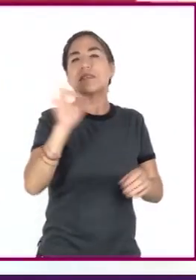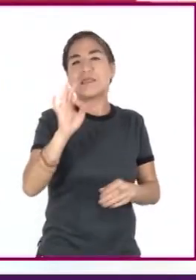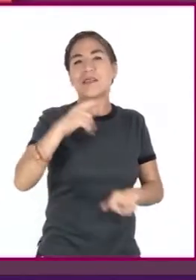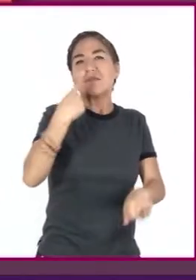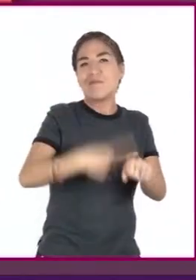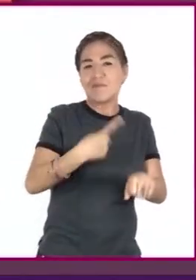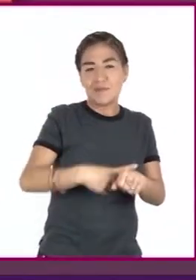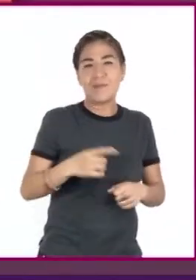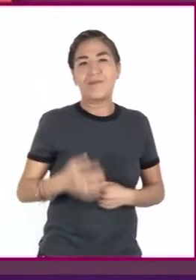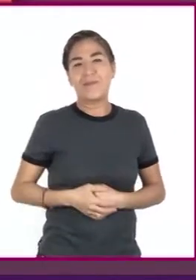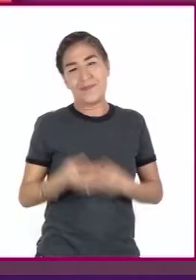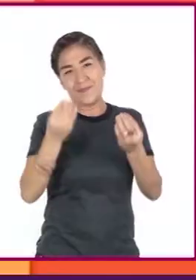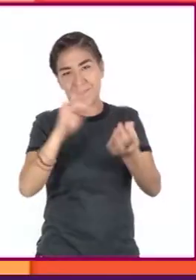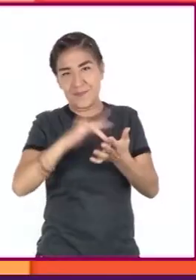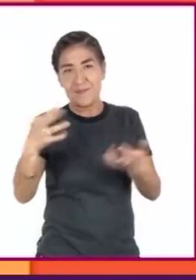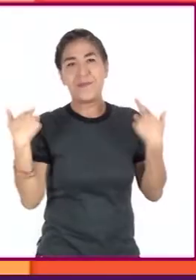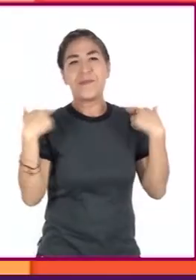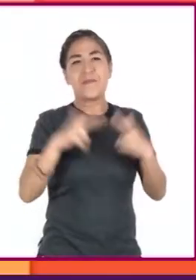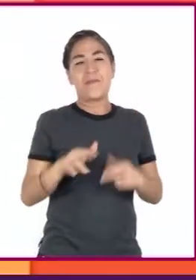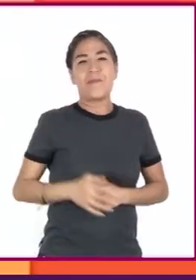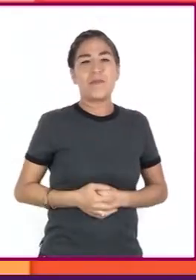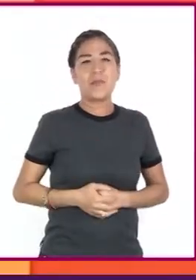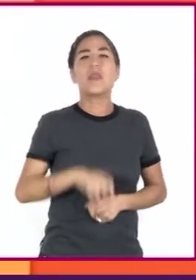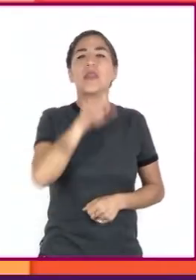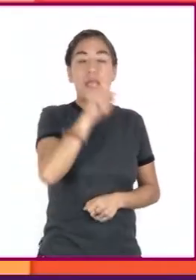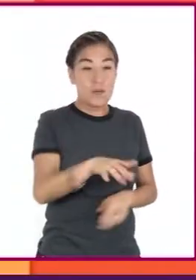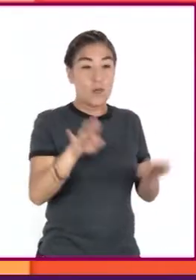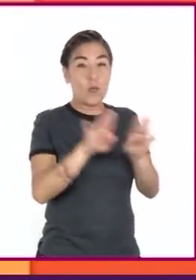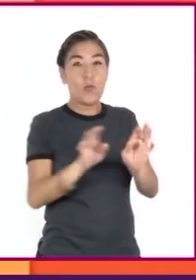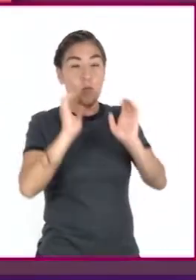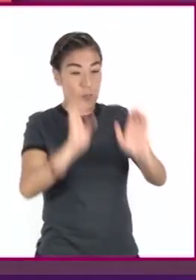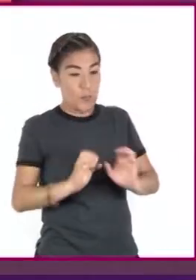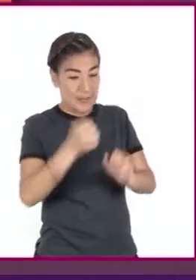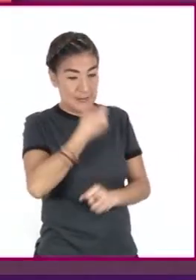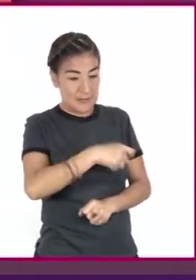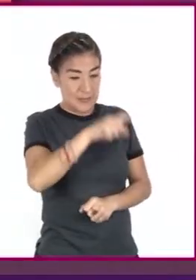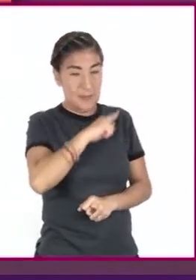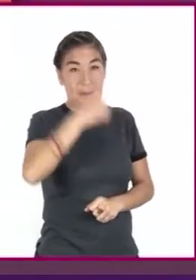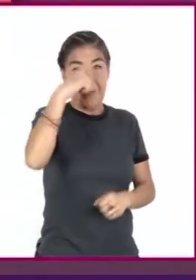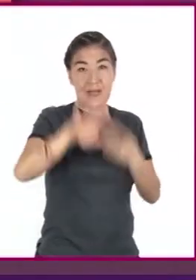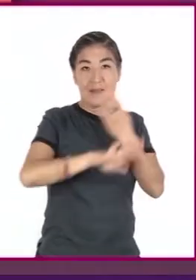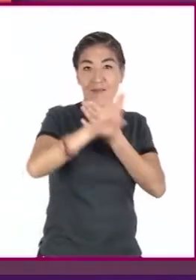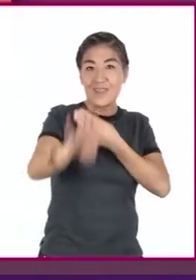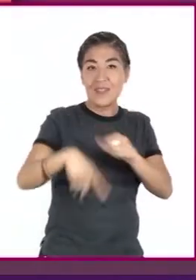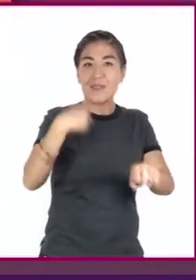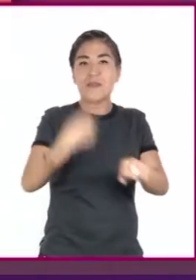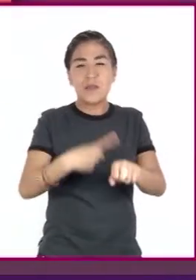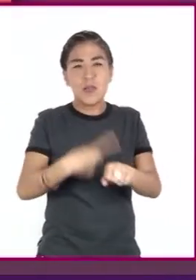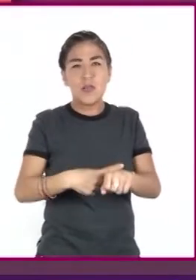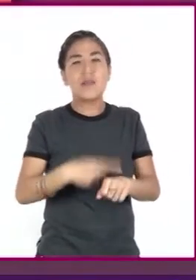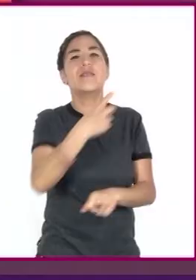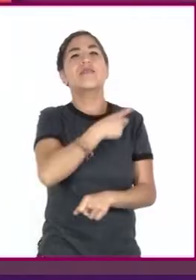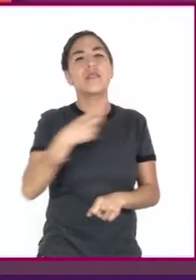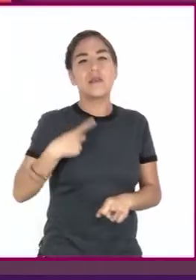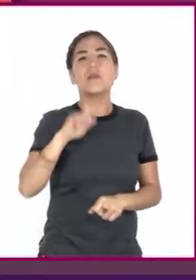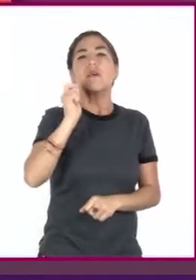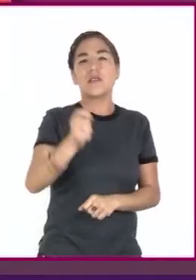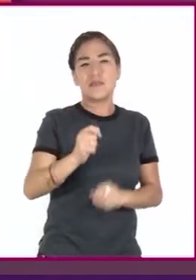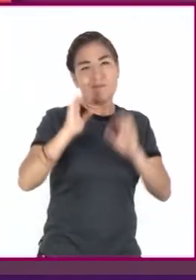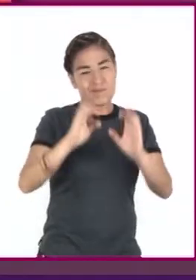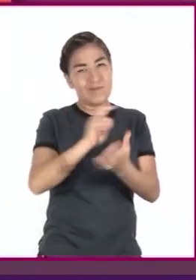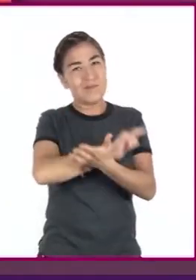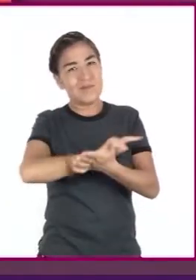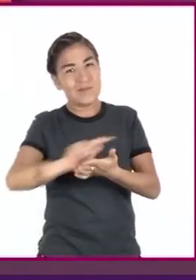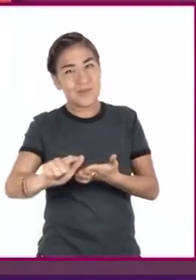enfermedad. Gracias, maestro. También como parte de mantener la salud y evitar enfermedades, debemos practicar las medidas de